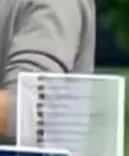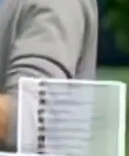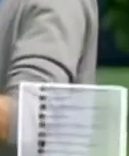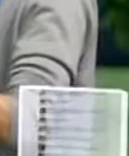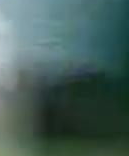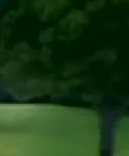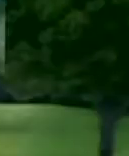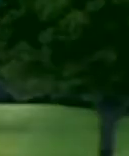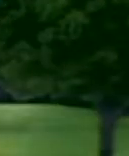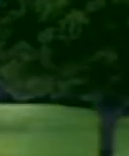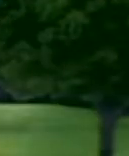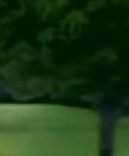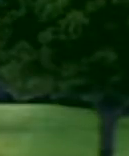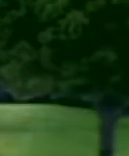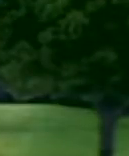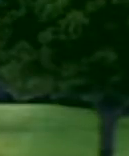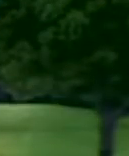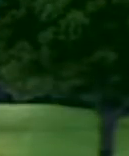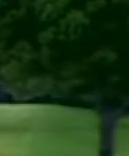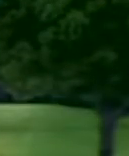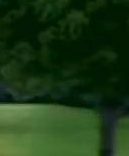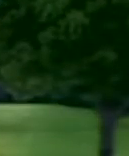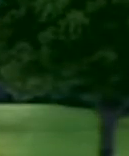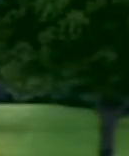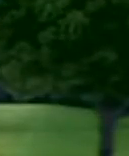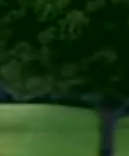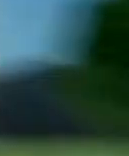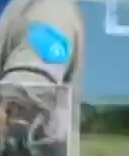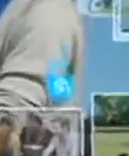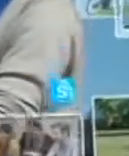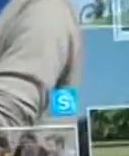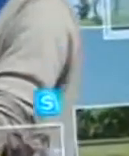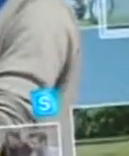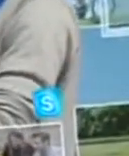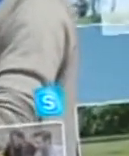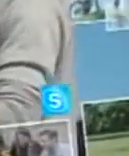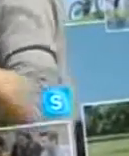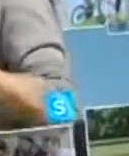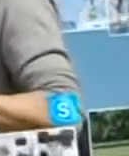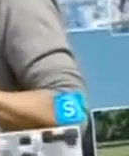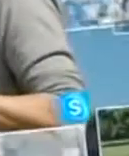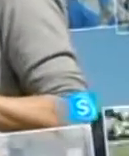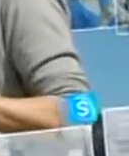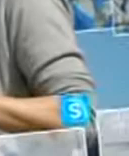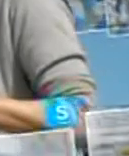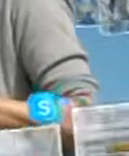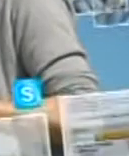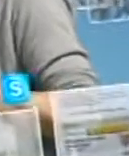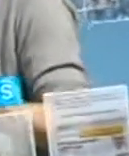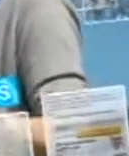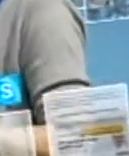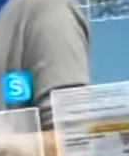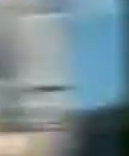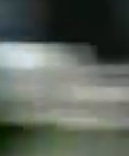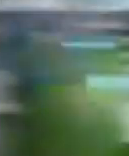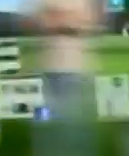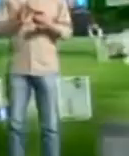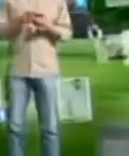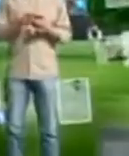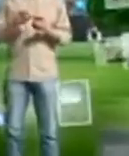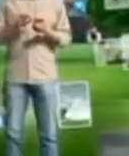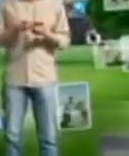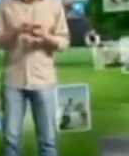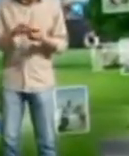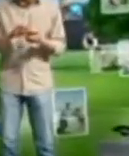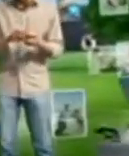conectarte con tus amigos, subir y descargar todo lo que más te gusta. Cámbiate a un smartphone, porque vivir el mundo del Internet nunca fue tan fácil.